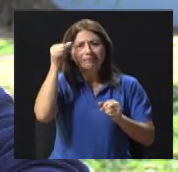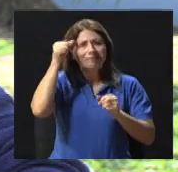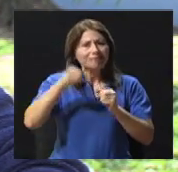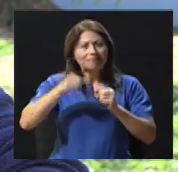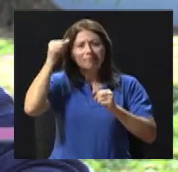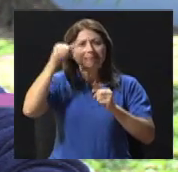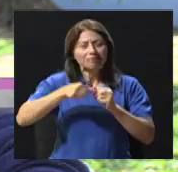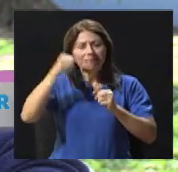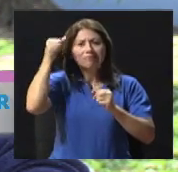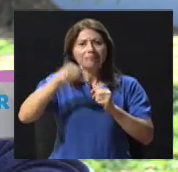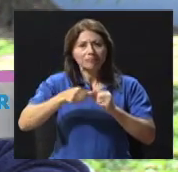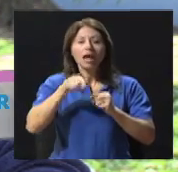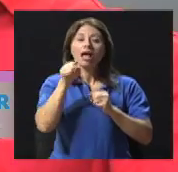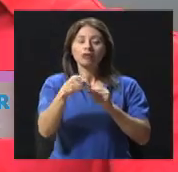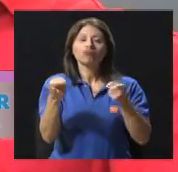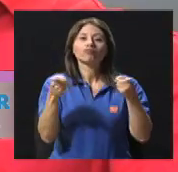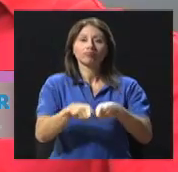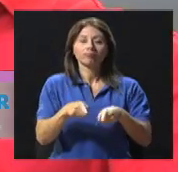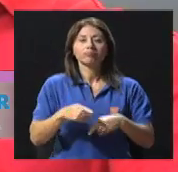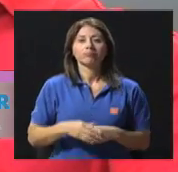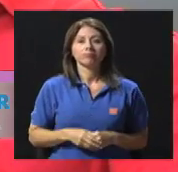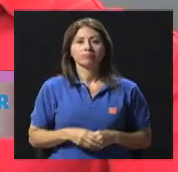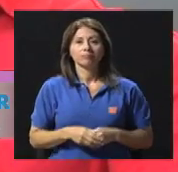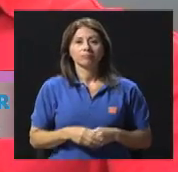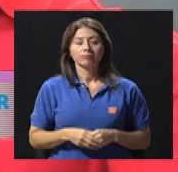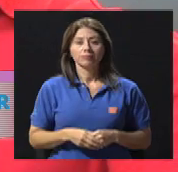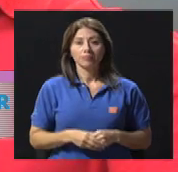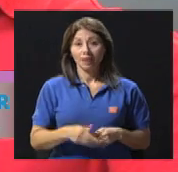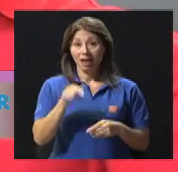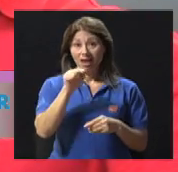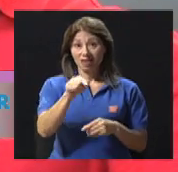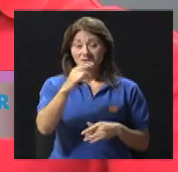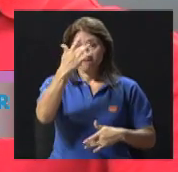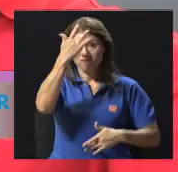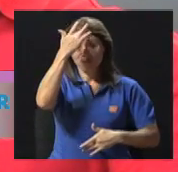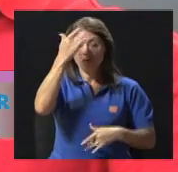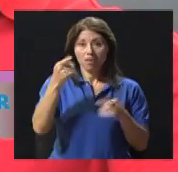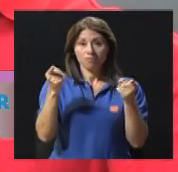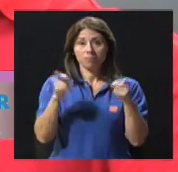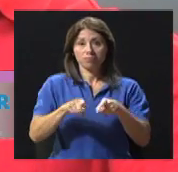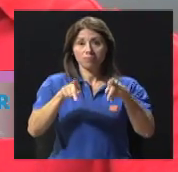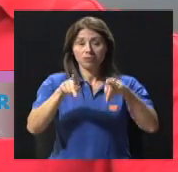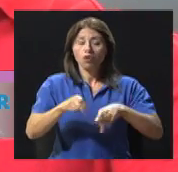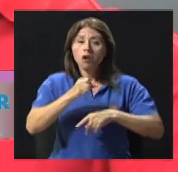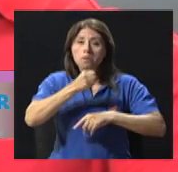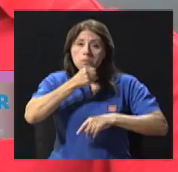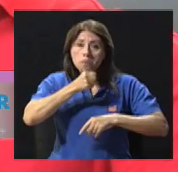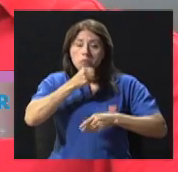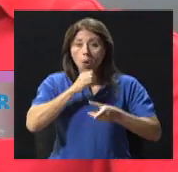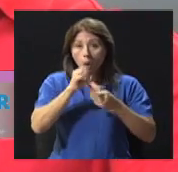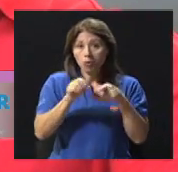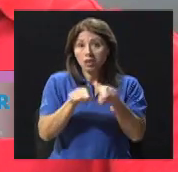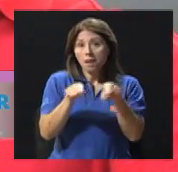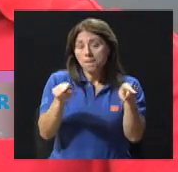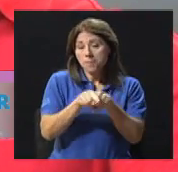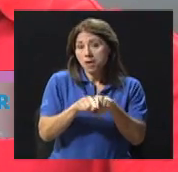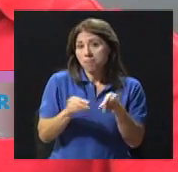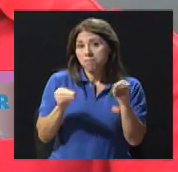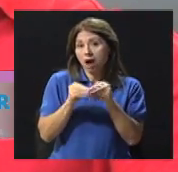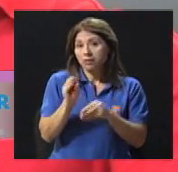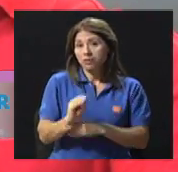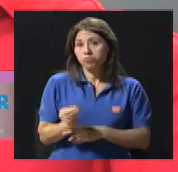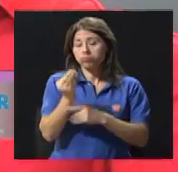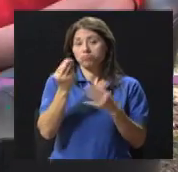que empiezan a aparecer. ¿Y esta enfermedad es propia del adulto mayor o se pueden ver en otras etapas?